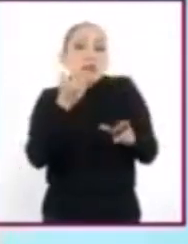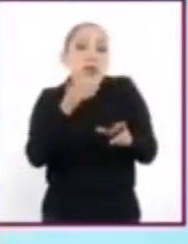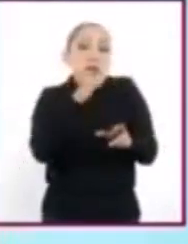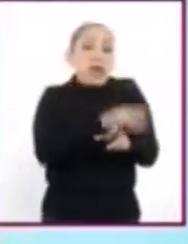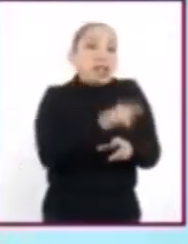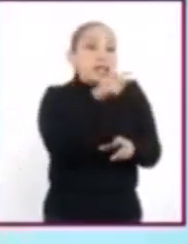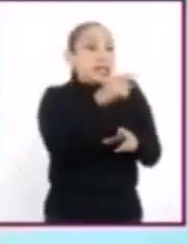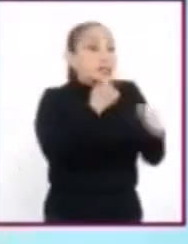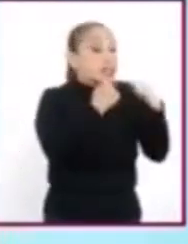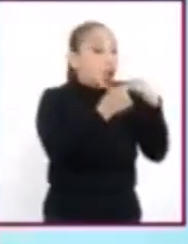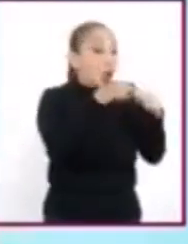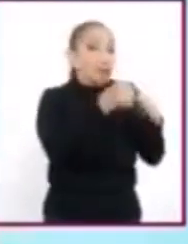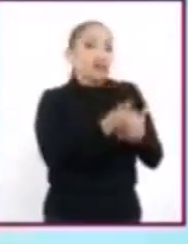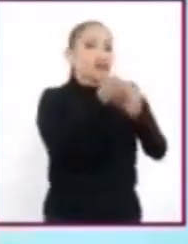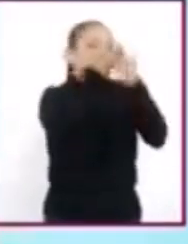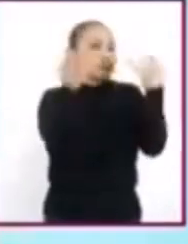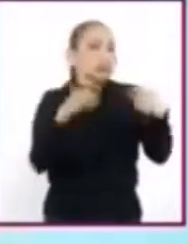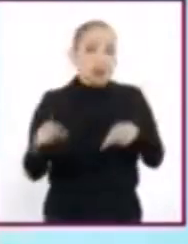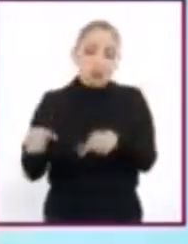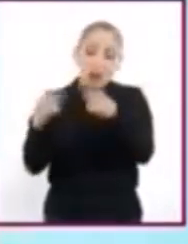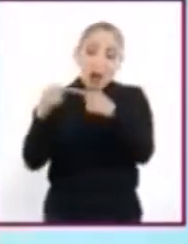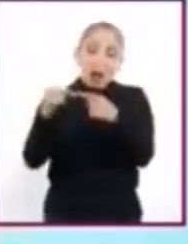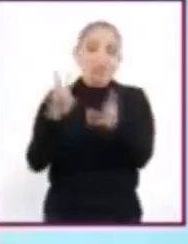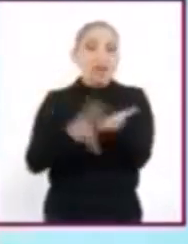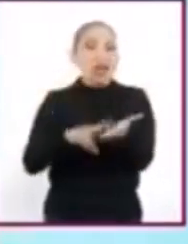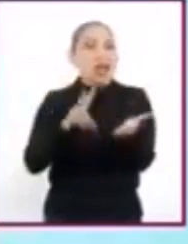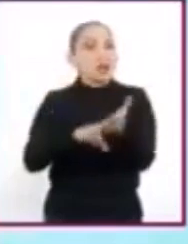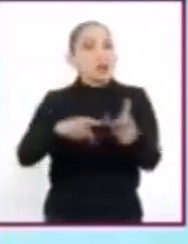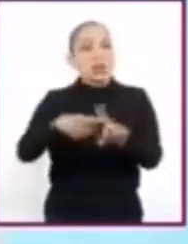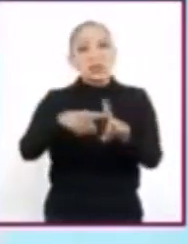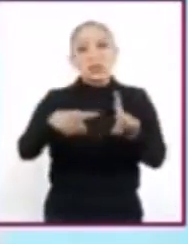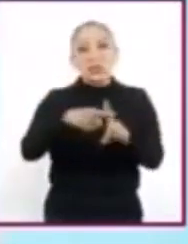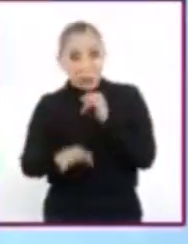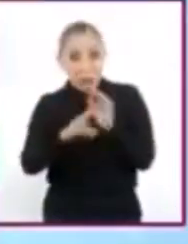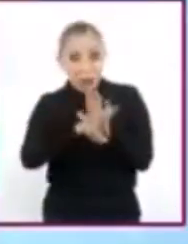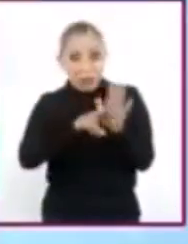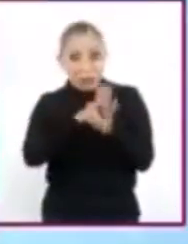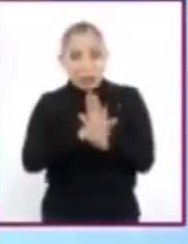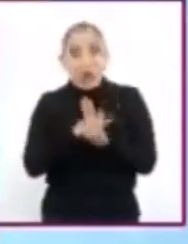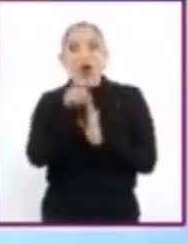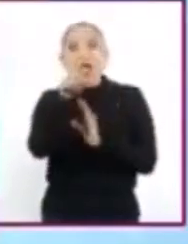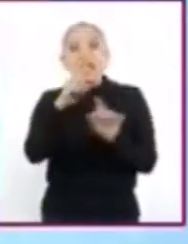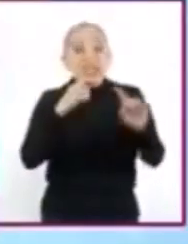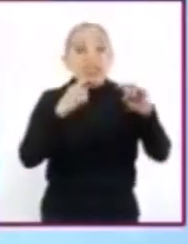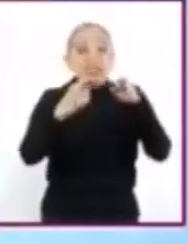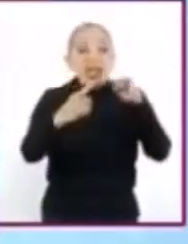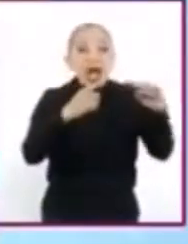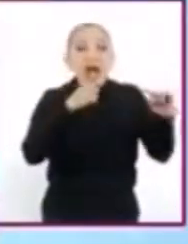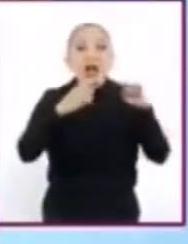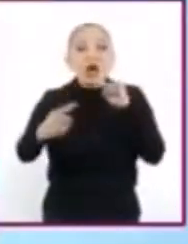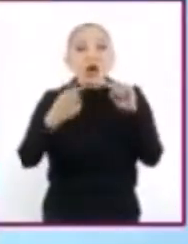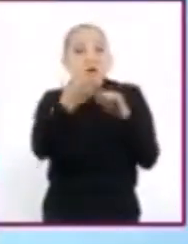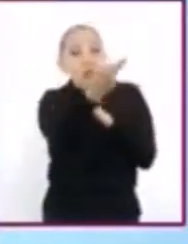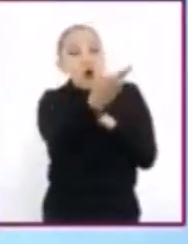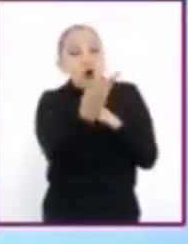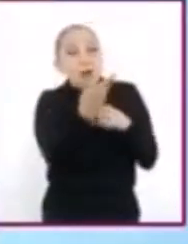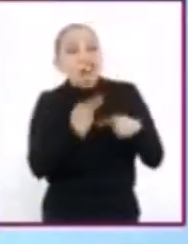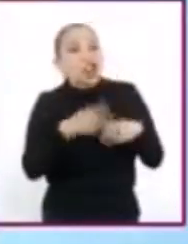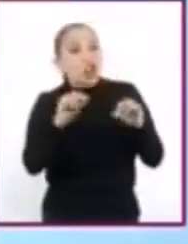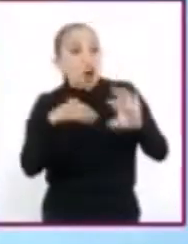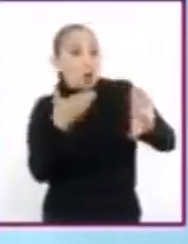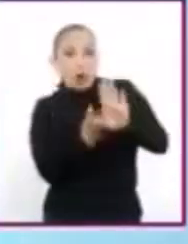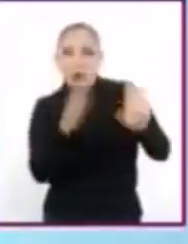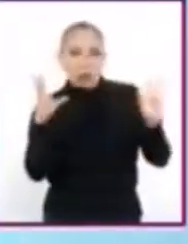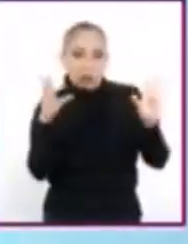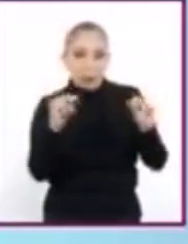más efectiva para dar a los conflictos un significado positivo en nuestra vida. Es un diálogo con el interlocutor, no contra